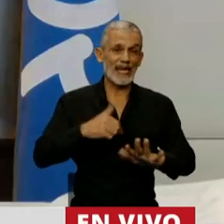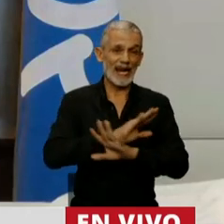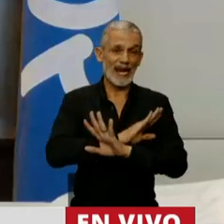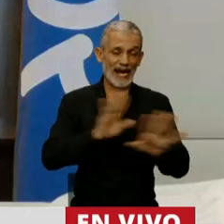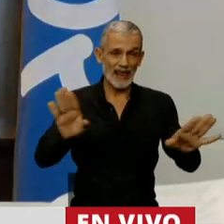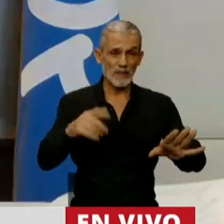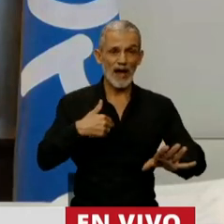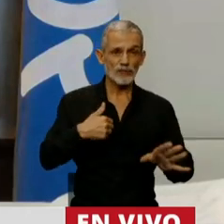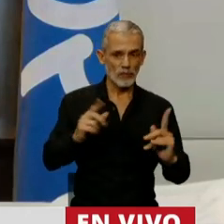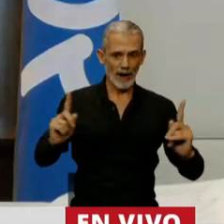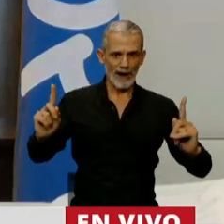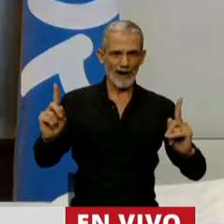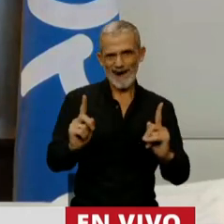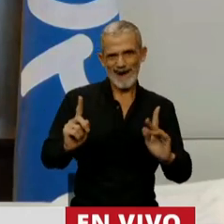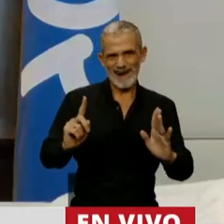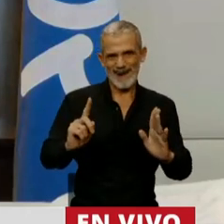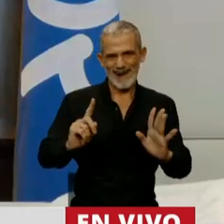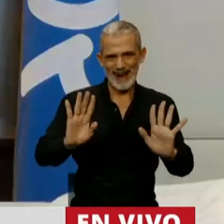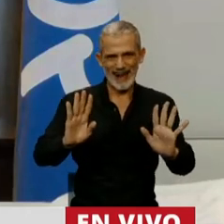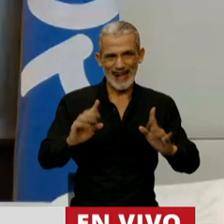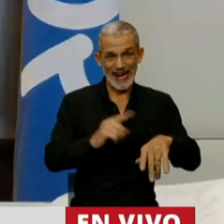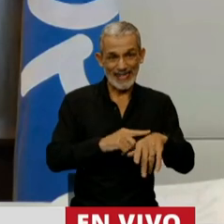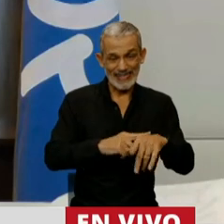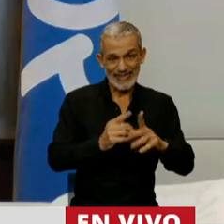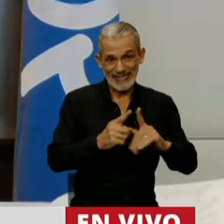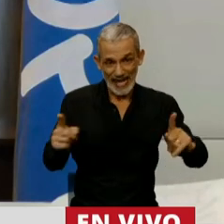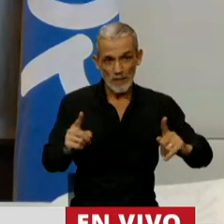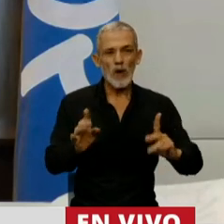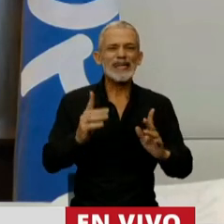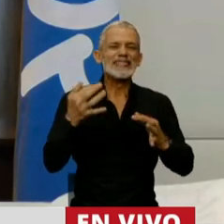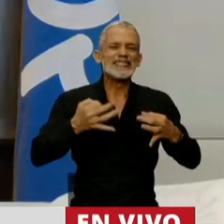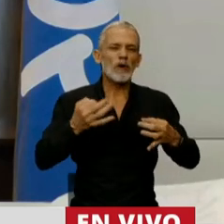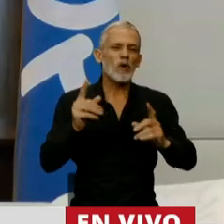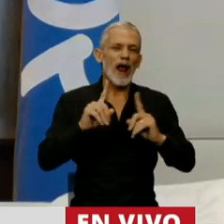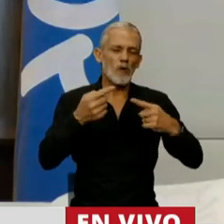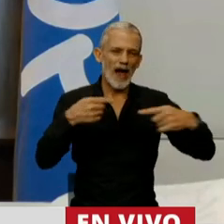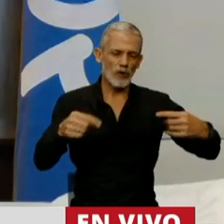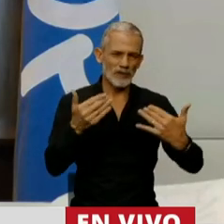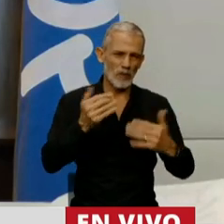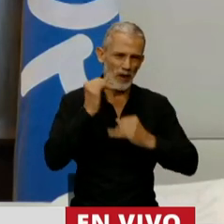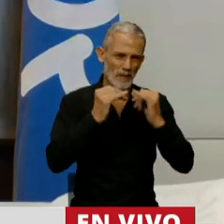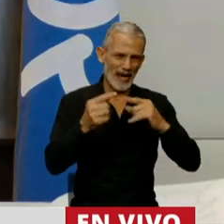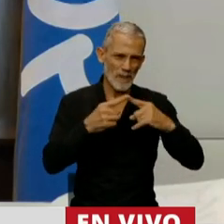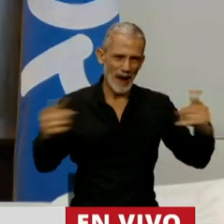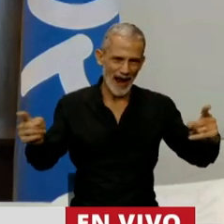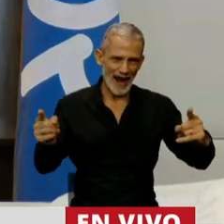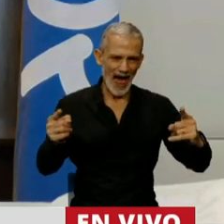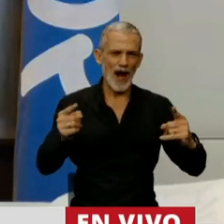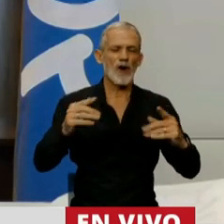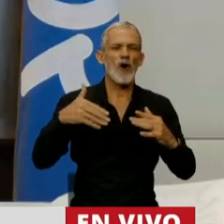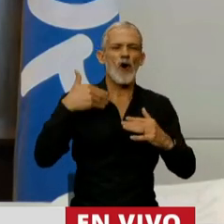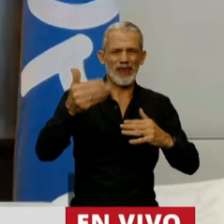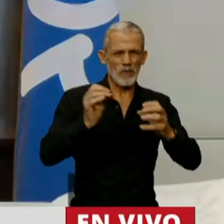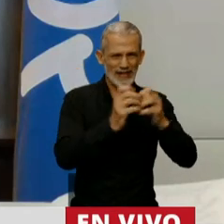me he ajustado lo más que he podido y seguramente algunas cosas las podremos ir ampliando en el curso del debate